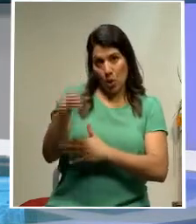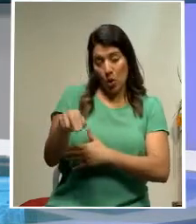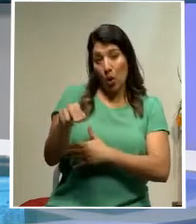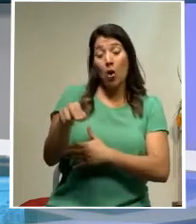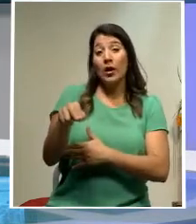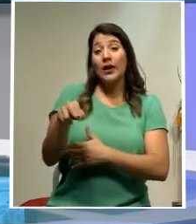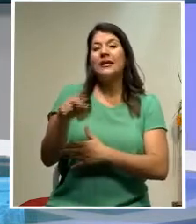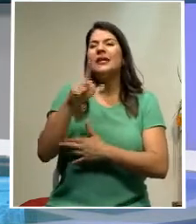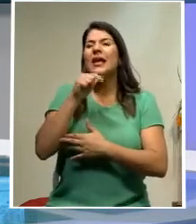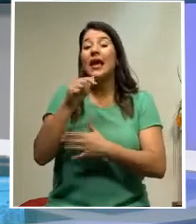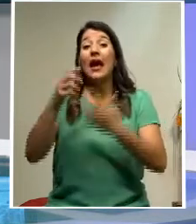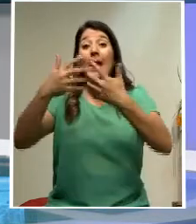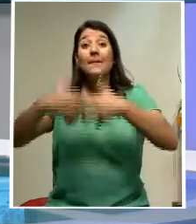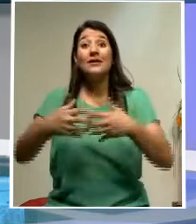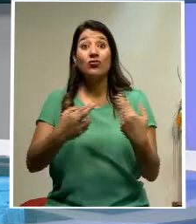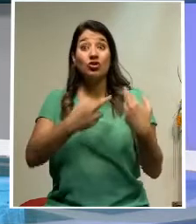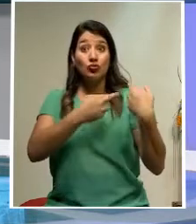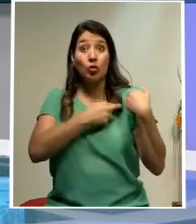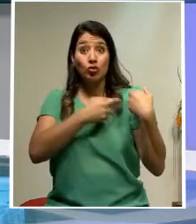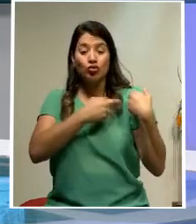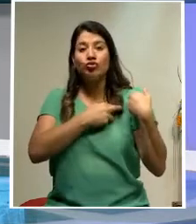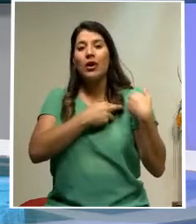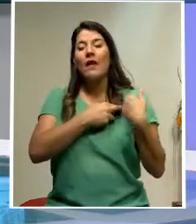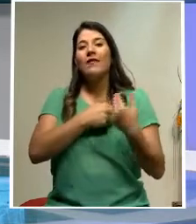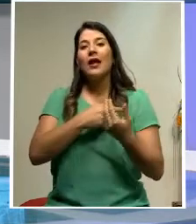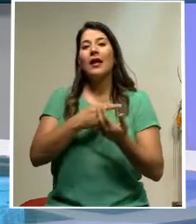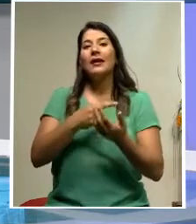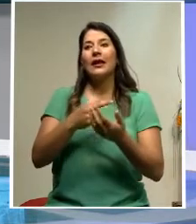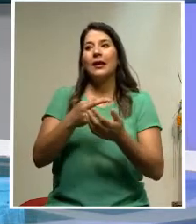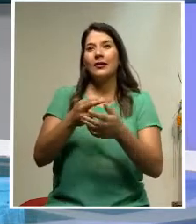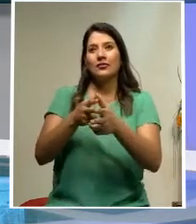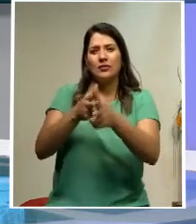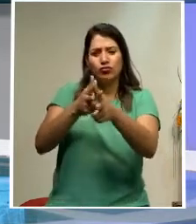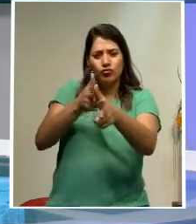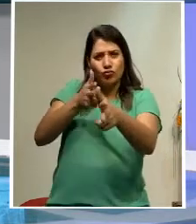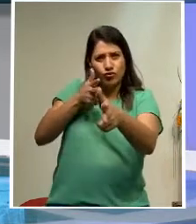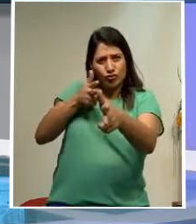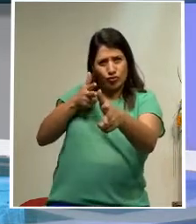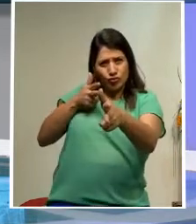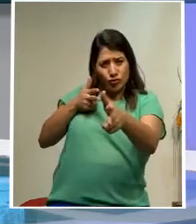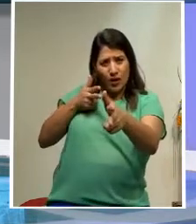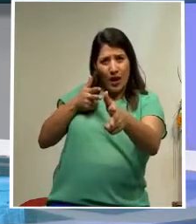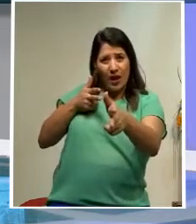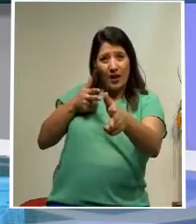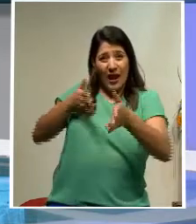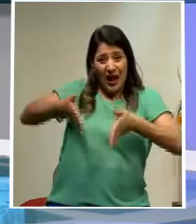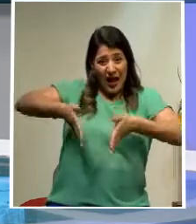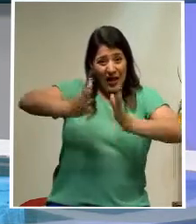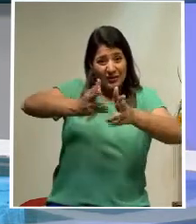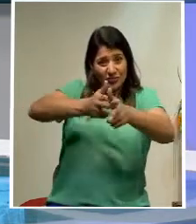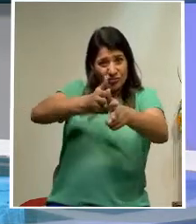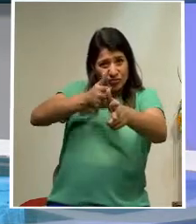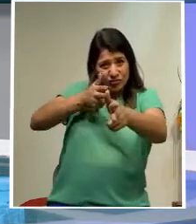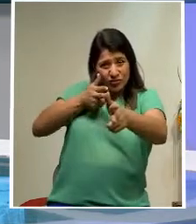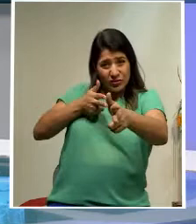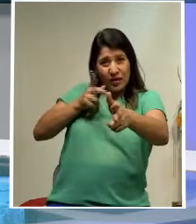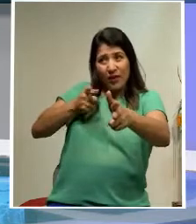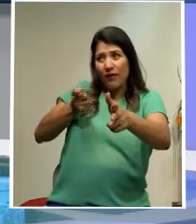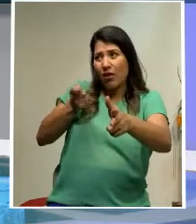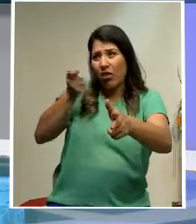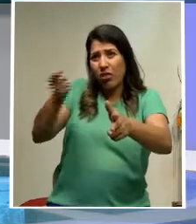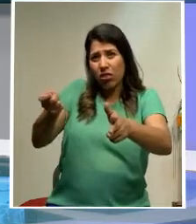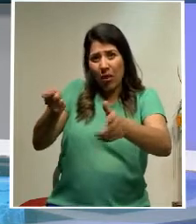empresa encargada de los parquímetros Zatex Aparqui y además por modificar el contrato de